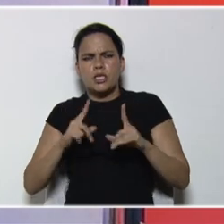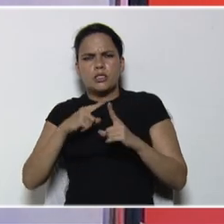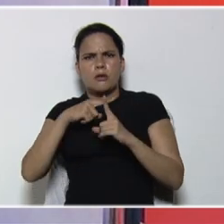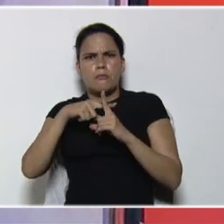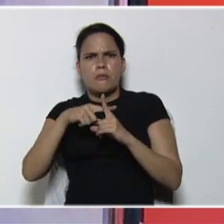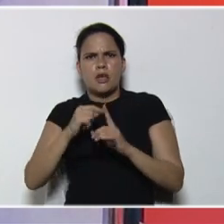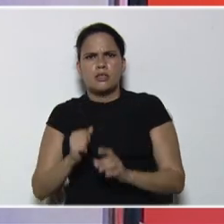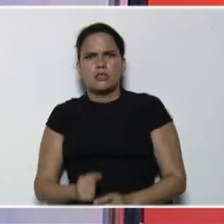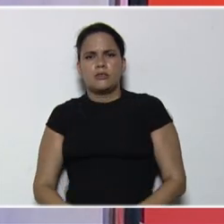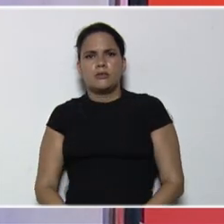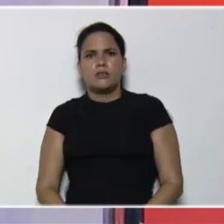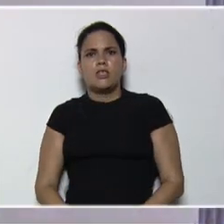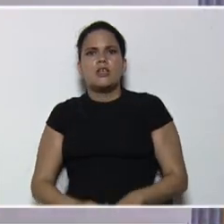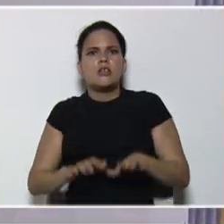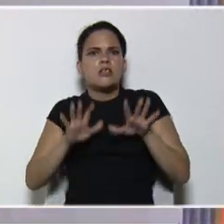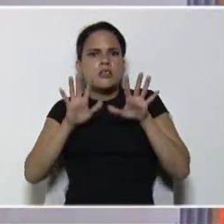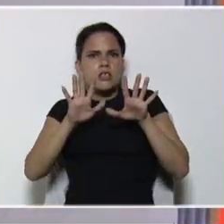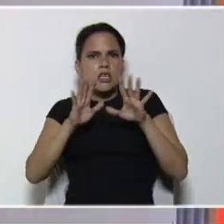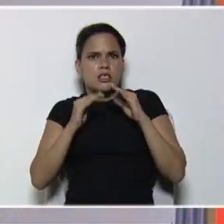10 al cuadrado,